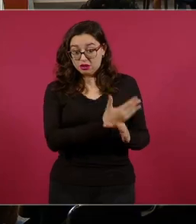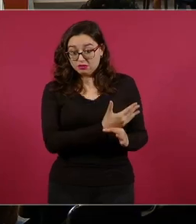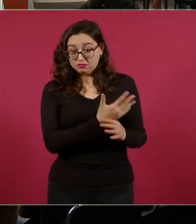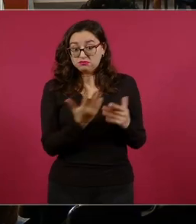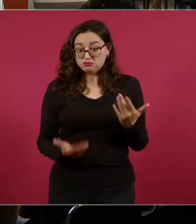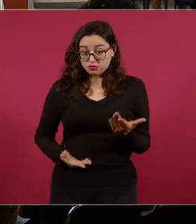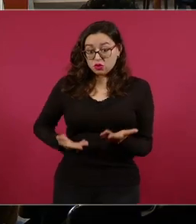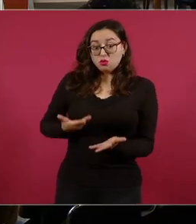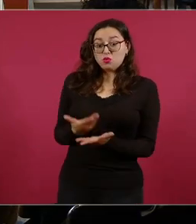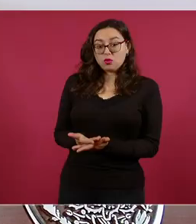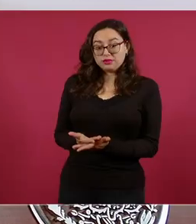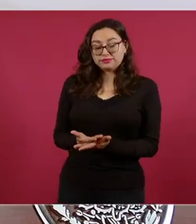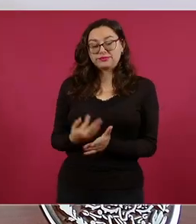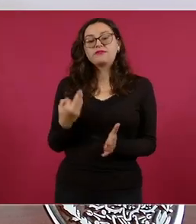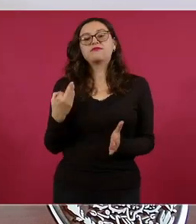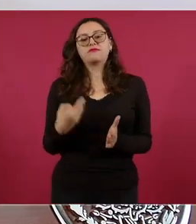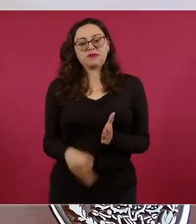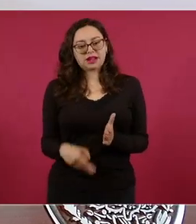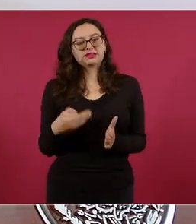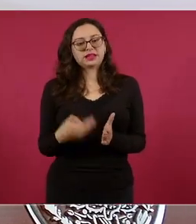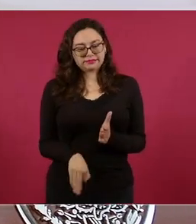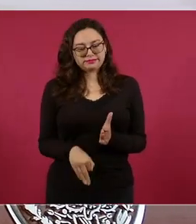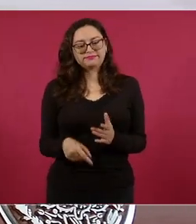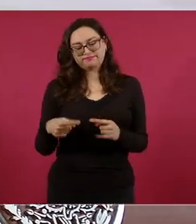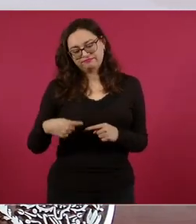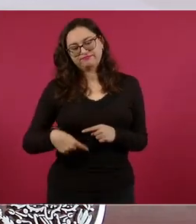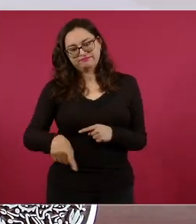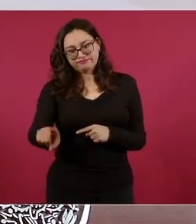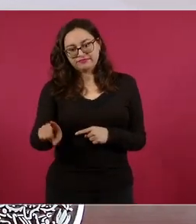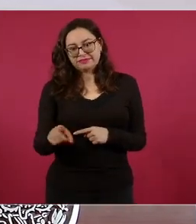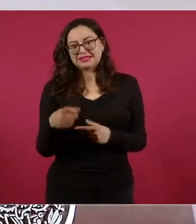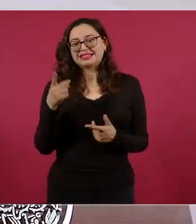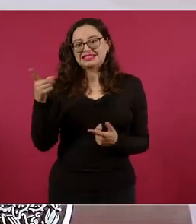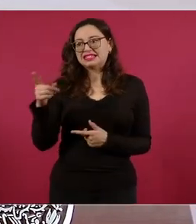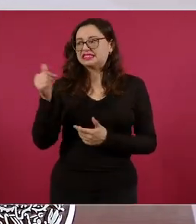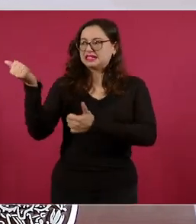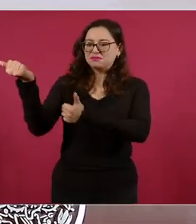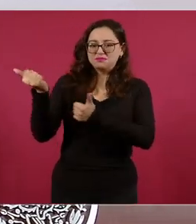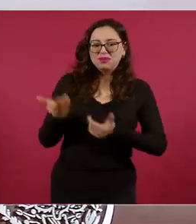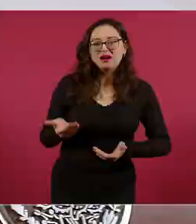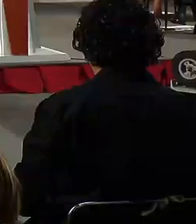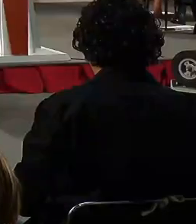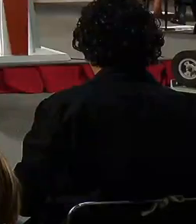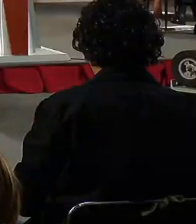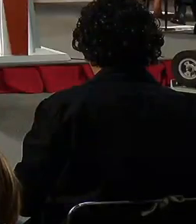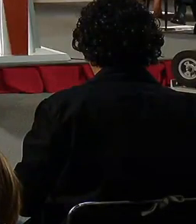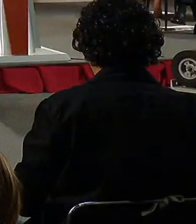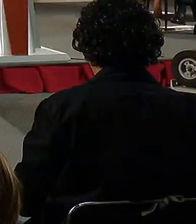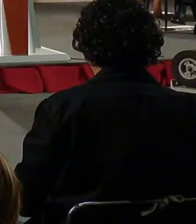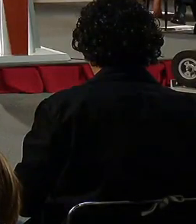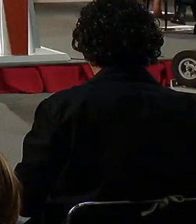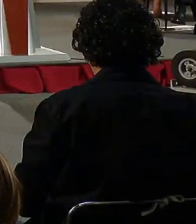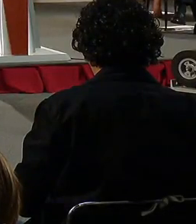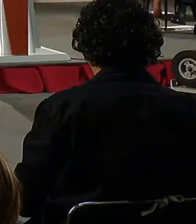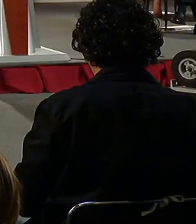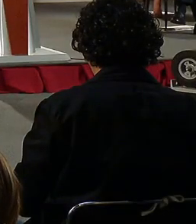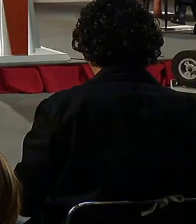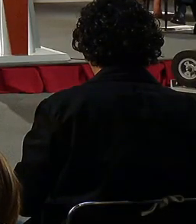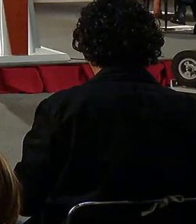seguimos dependiendo mucho de importaciones de China